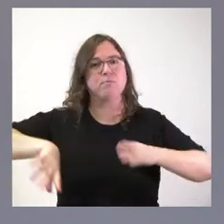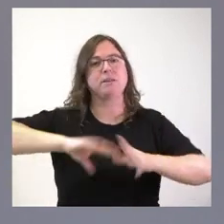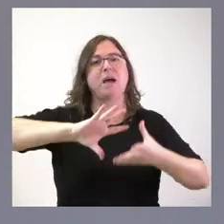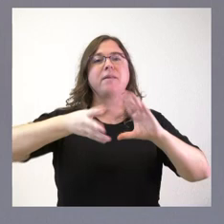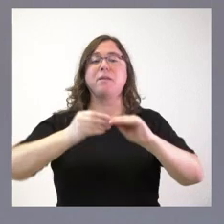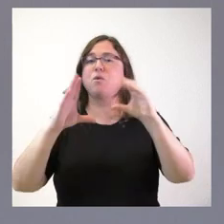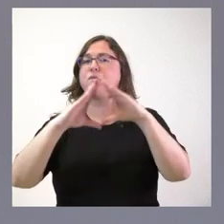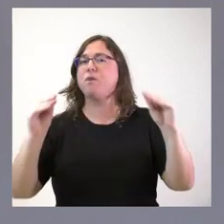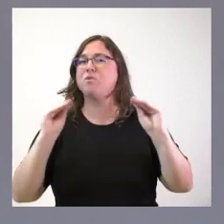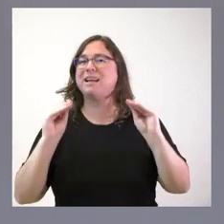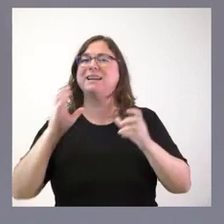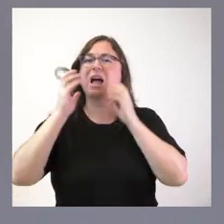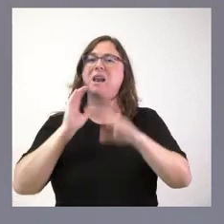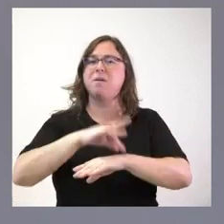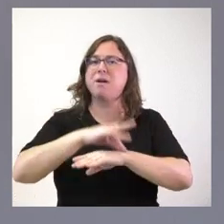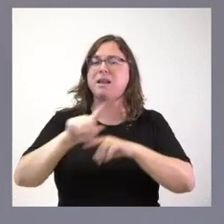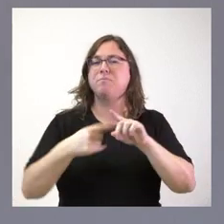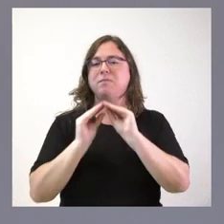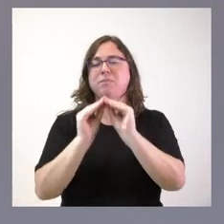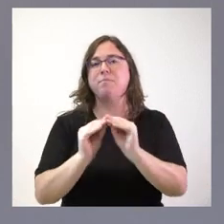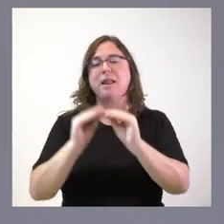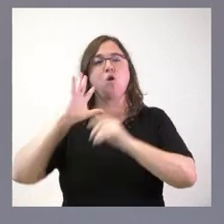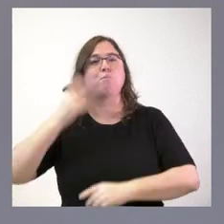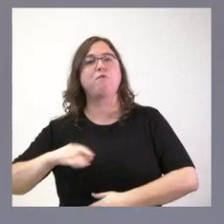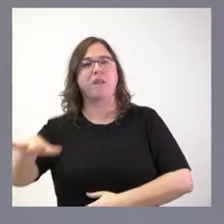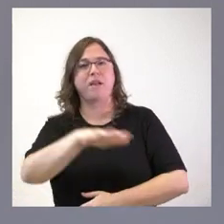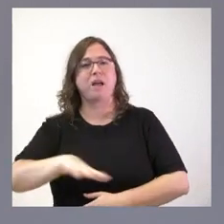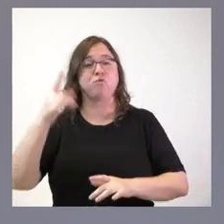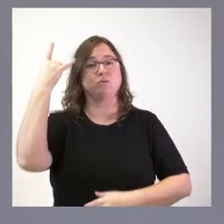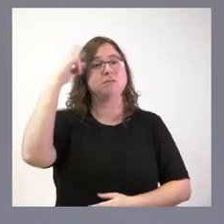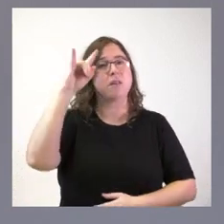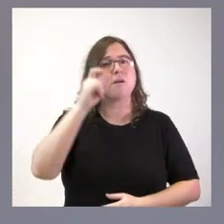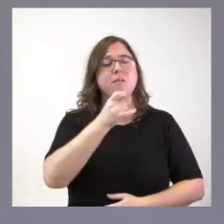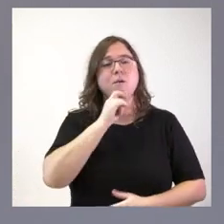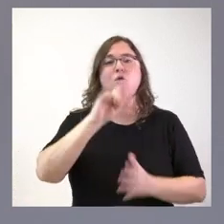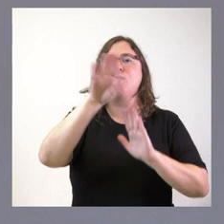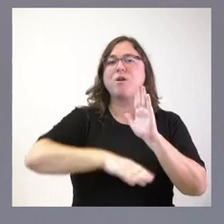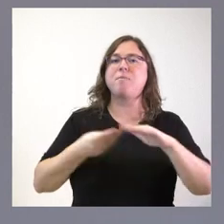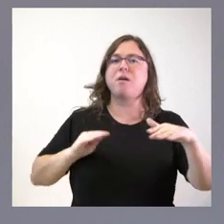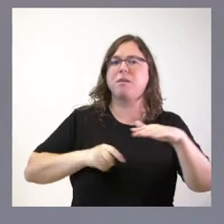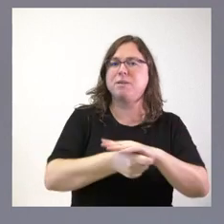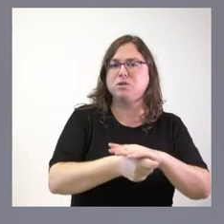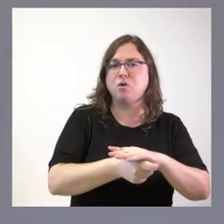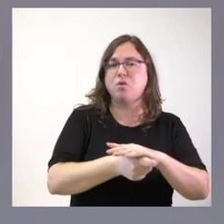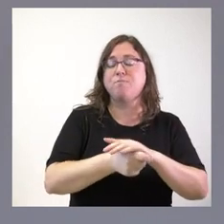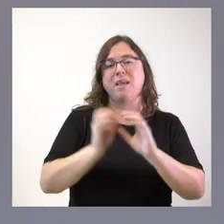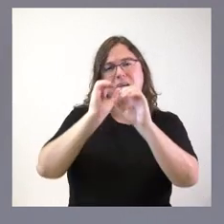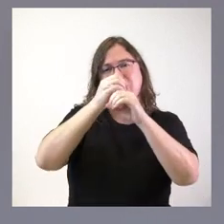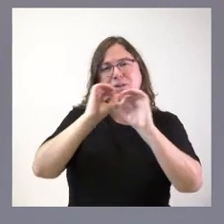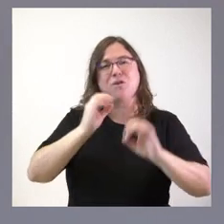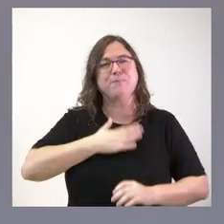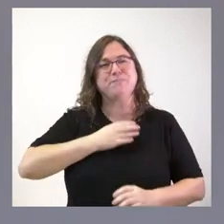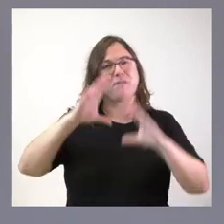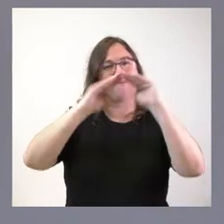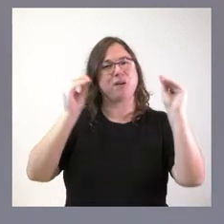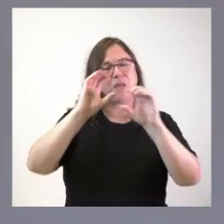facultad de veterinaria y el acondicionamiento del campus de Ponferrada. La Universidad de Salamanca para el programa de inversiones en laboratorios de la Facultad de Ciencias